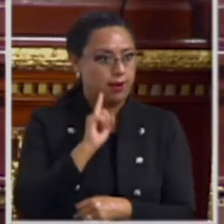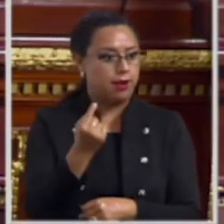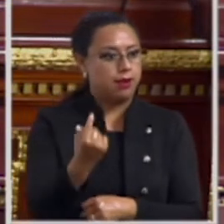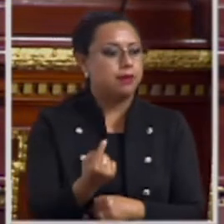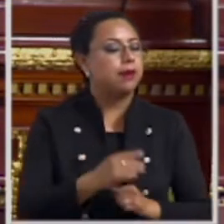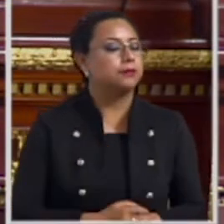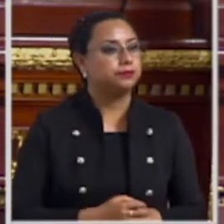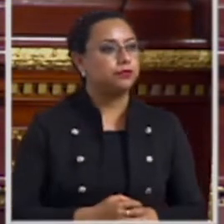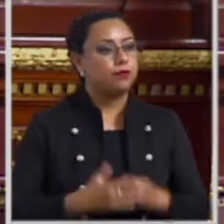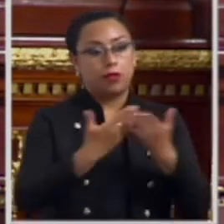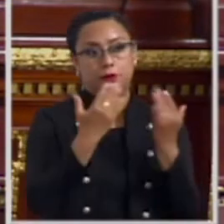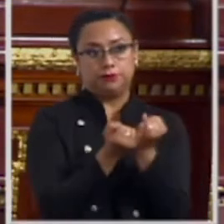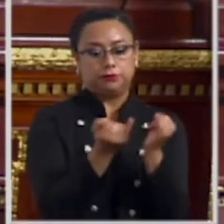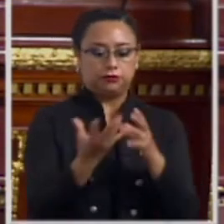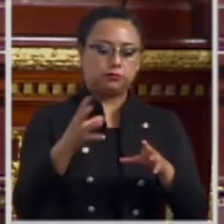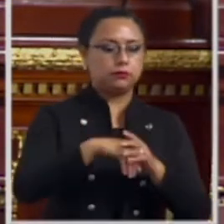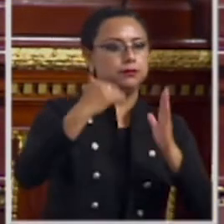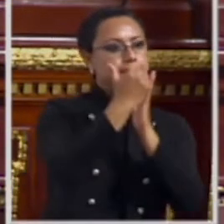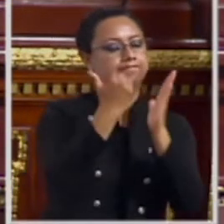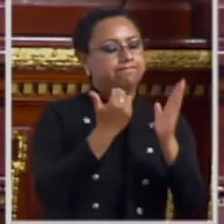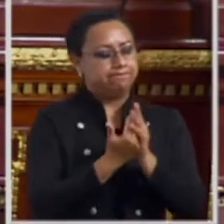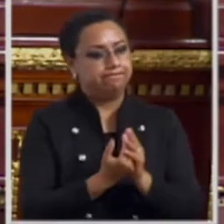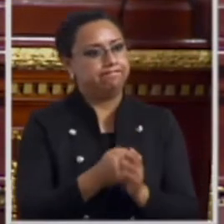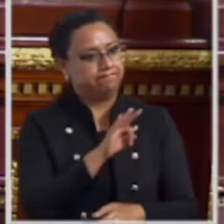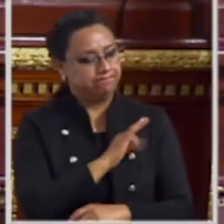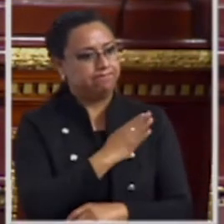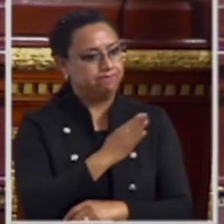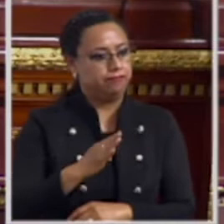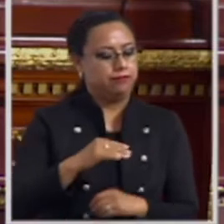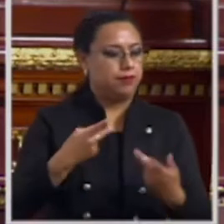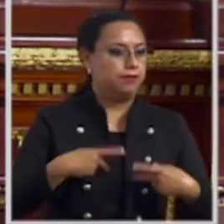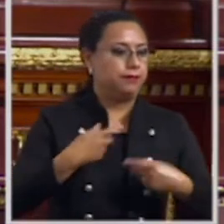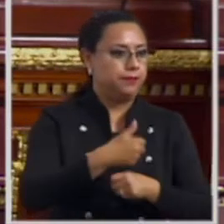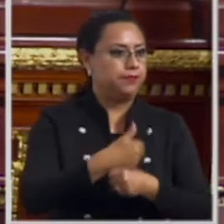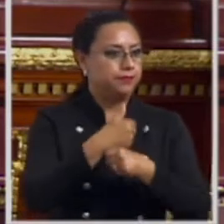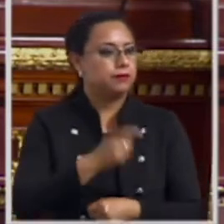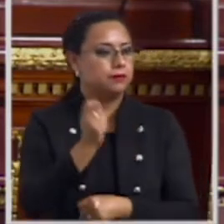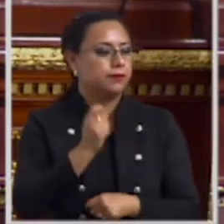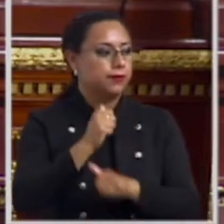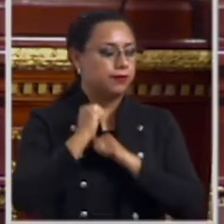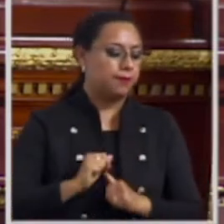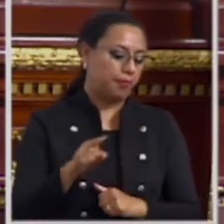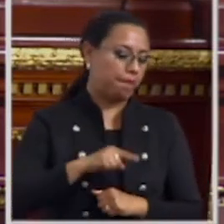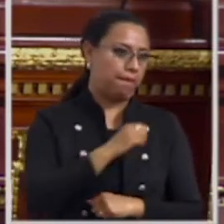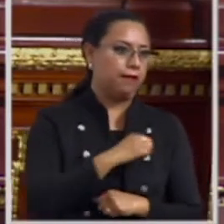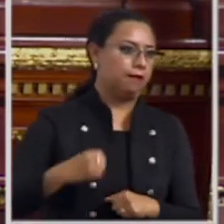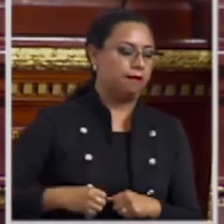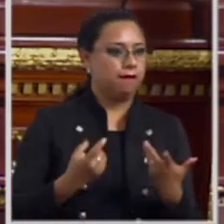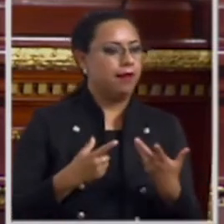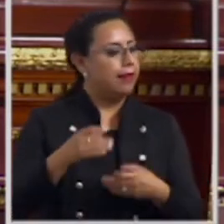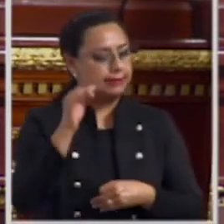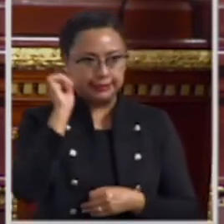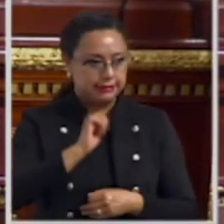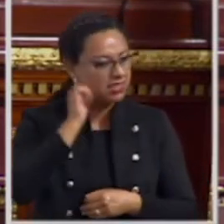incorpora el principio de buena fe de las víctimas, es decir, que las autoridades estarán obligadas en todo momento a creer